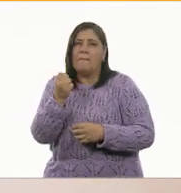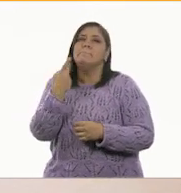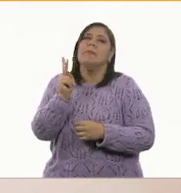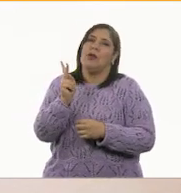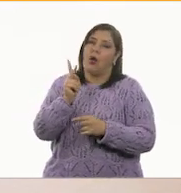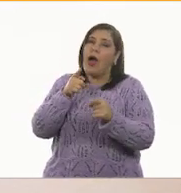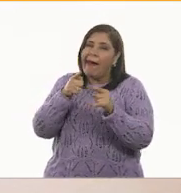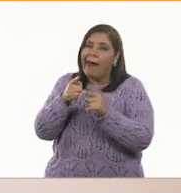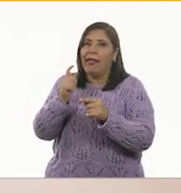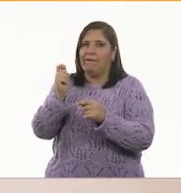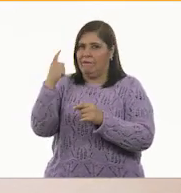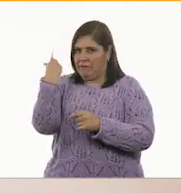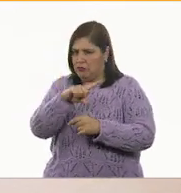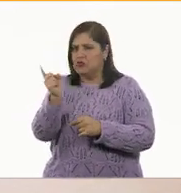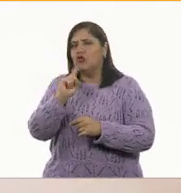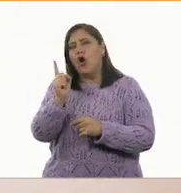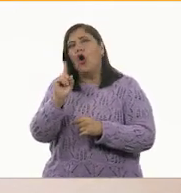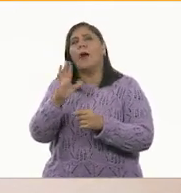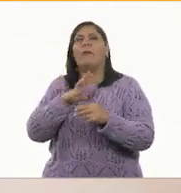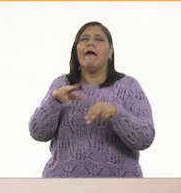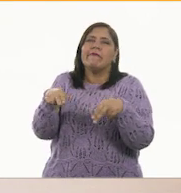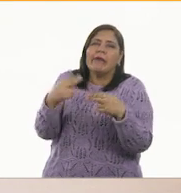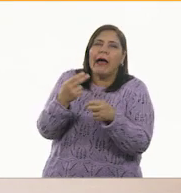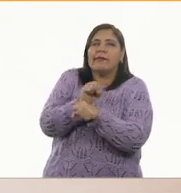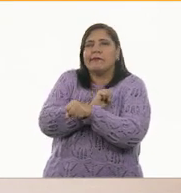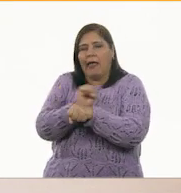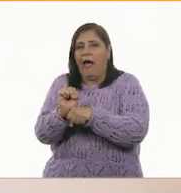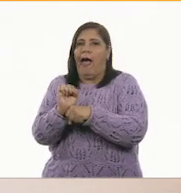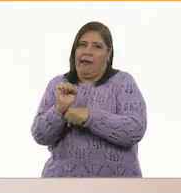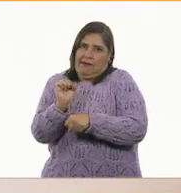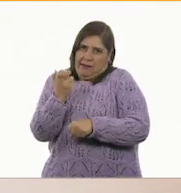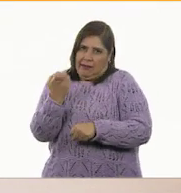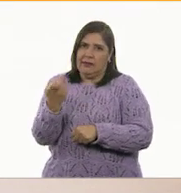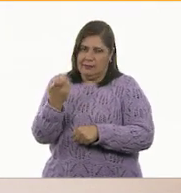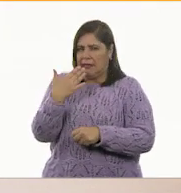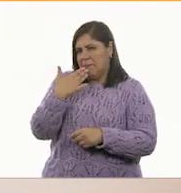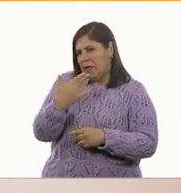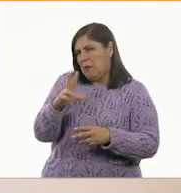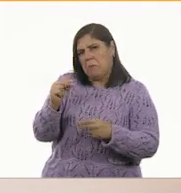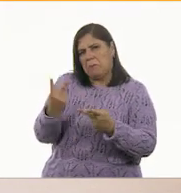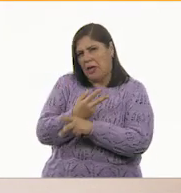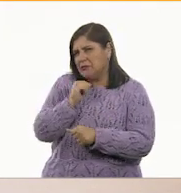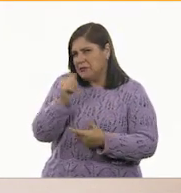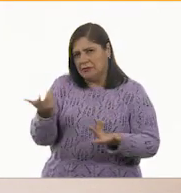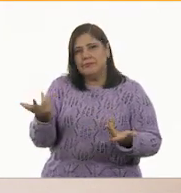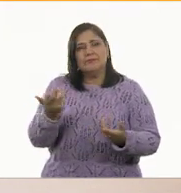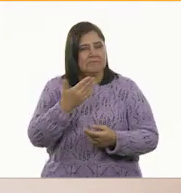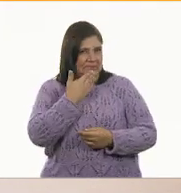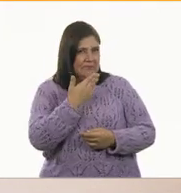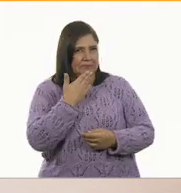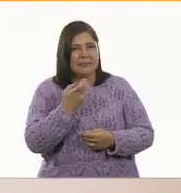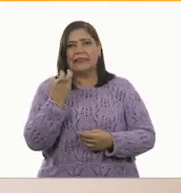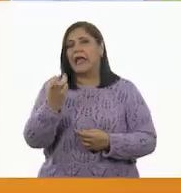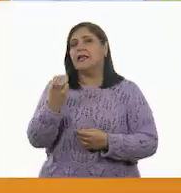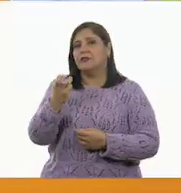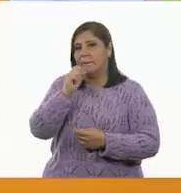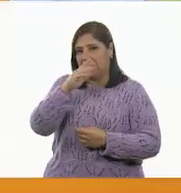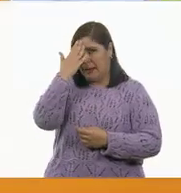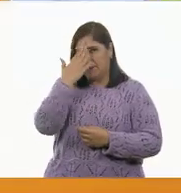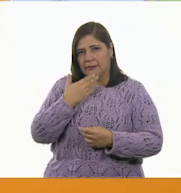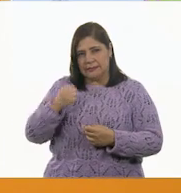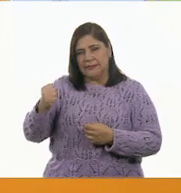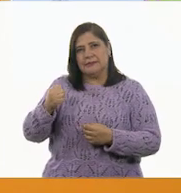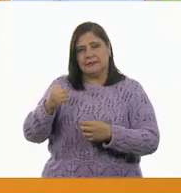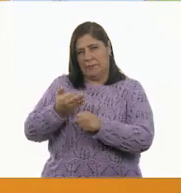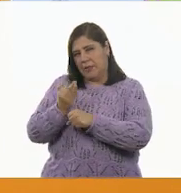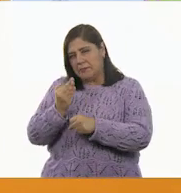demás. Digo, entre nos fue una pequeña broma, pero... Oye, no, no pasa nada. Bien dicho. Esto también es parte de nuestras fortalezas. Y bueno,